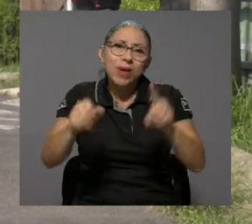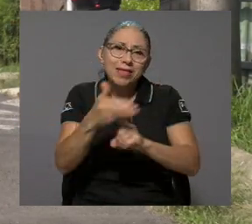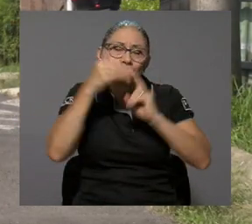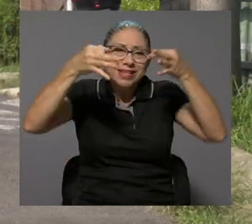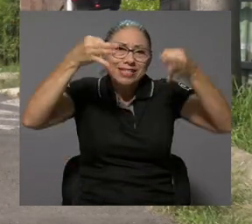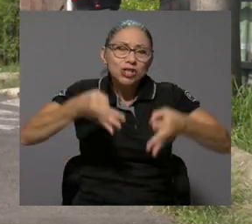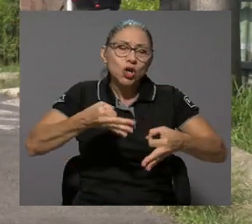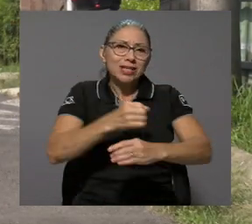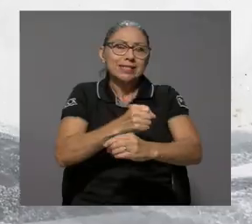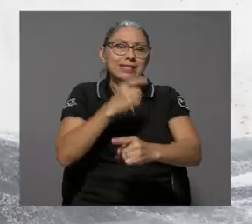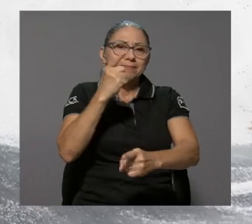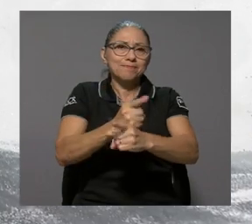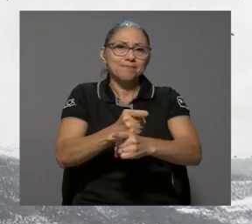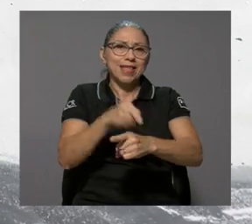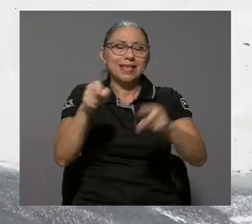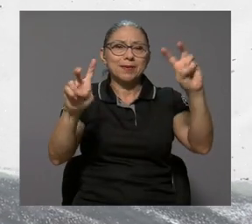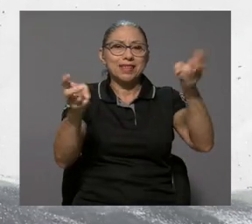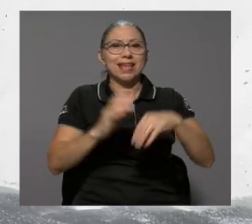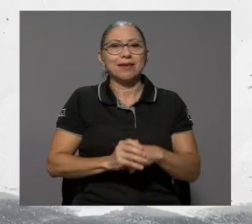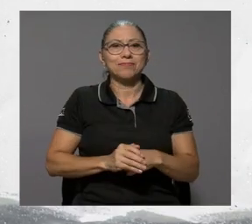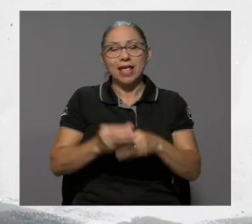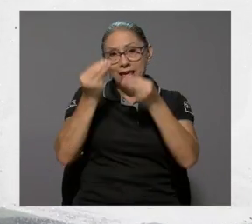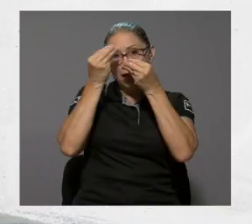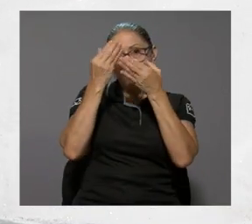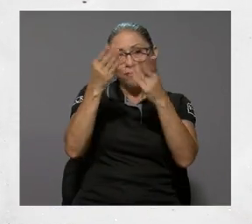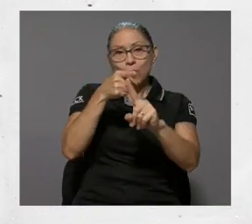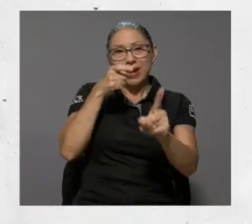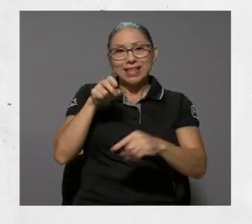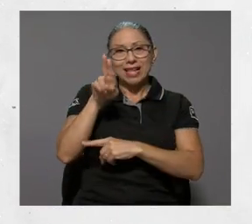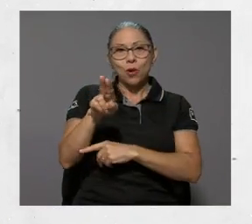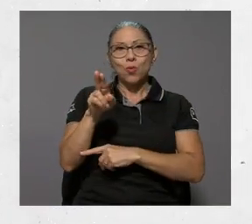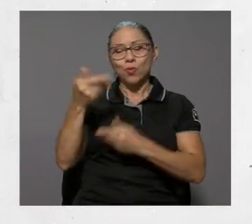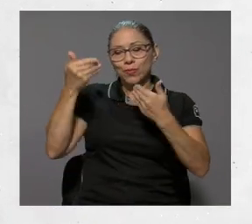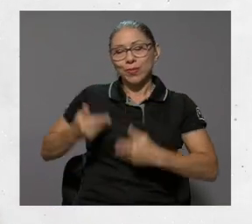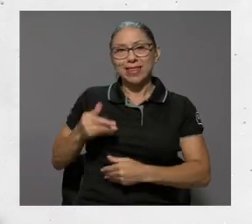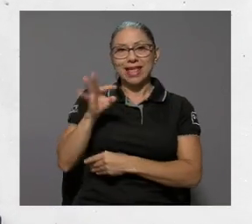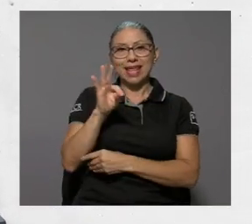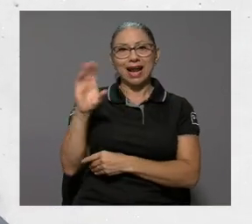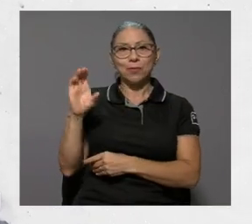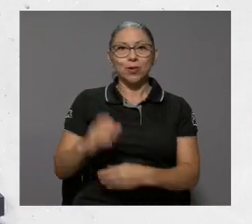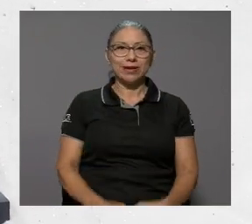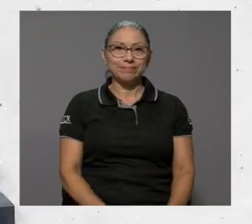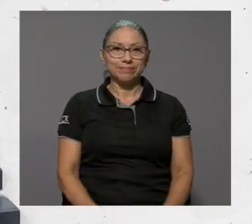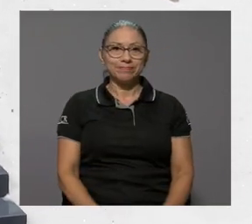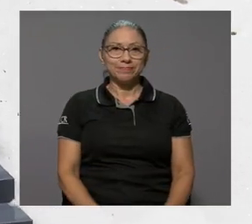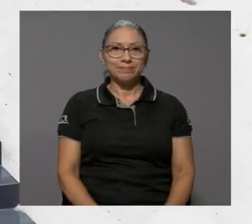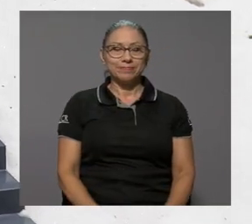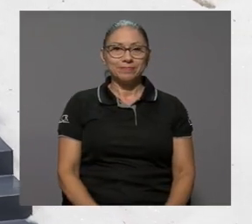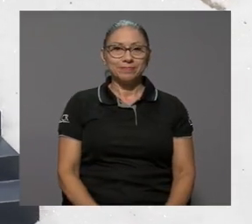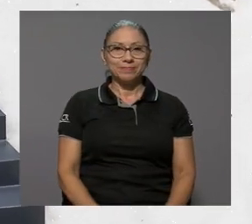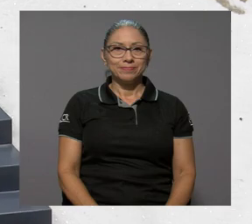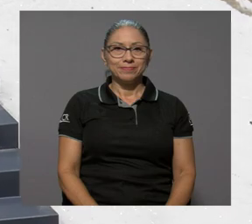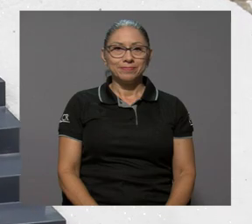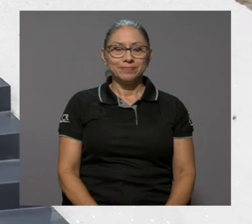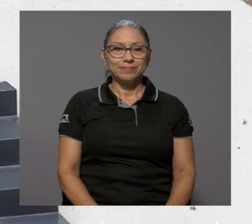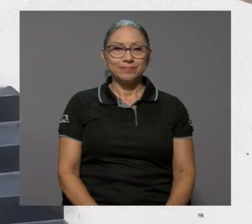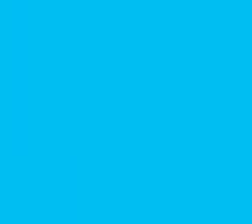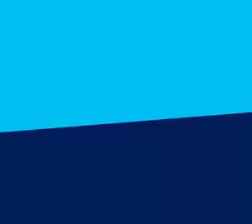puedan tomar decisiones más certeras en esta materia. Reportó para Desde la U, Tatiana Carmona.